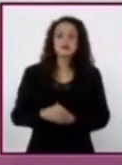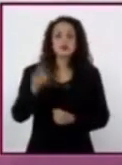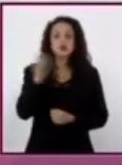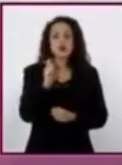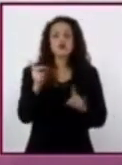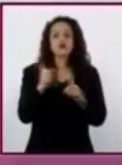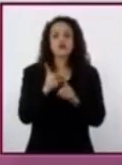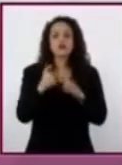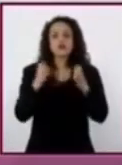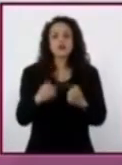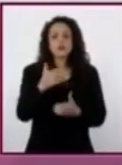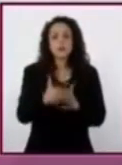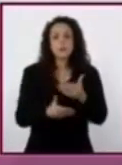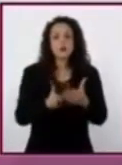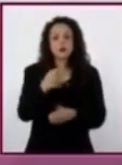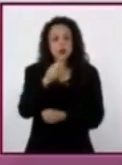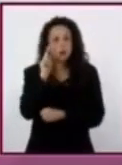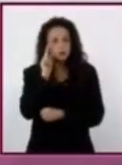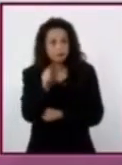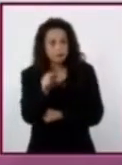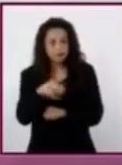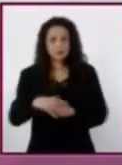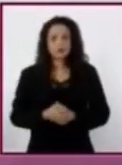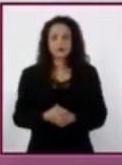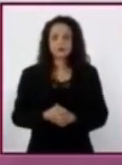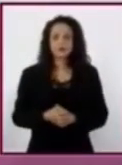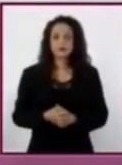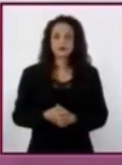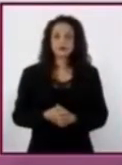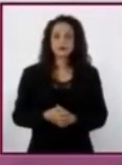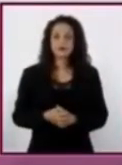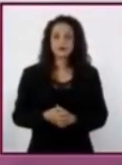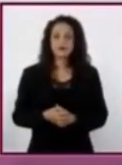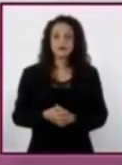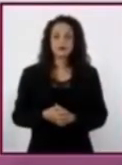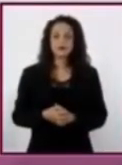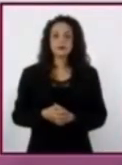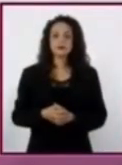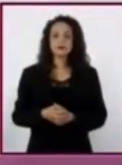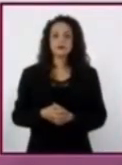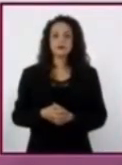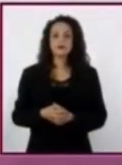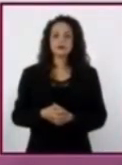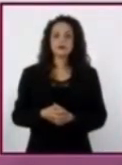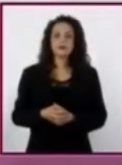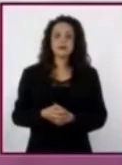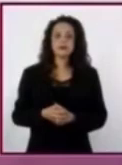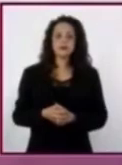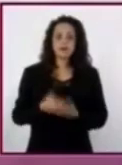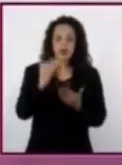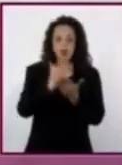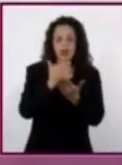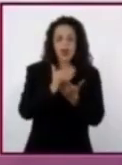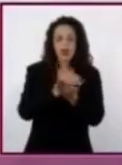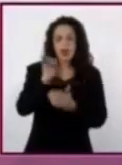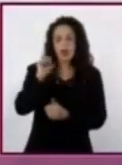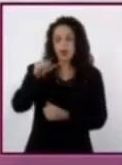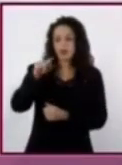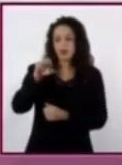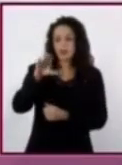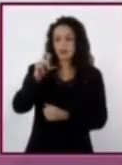proceso que observaron? ¿Cuáles fueron los antecedentes que lo originaron?